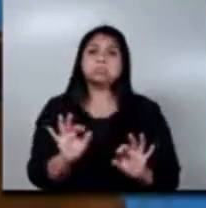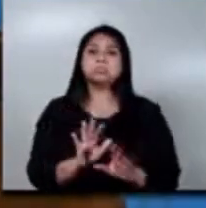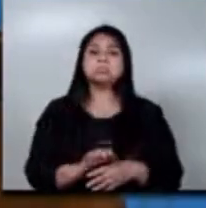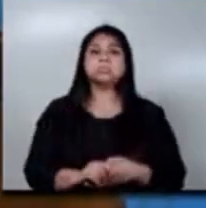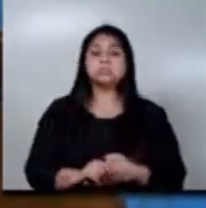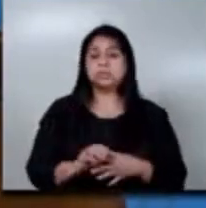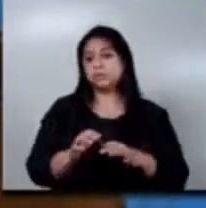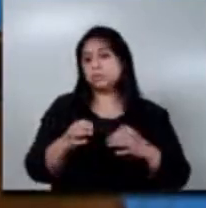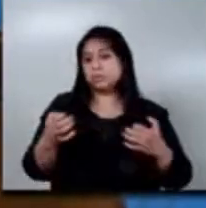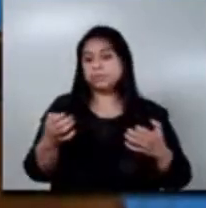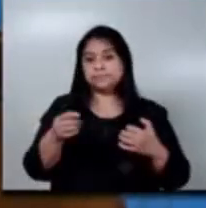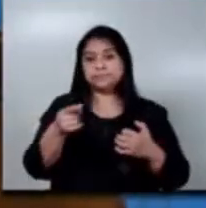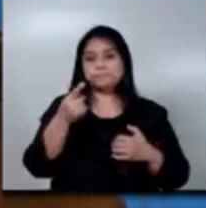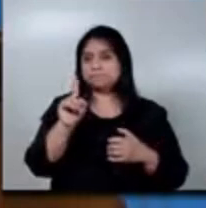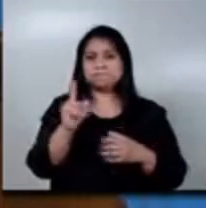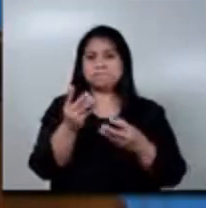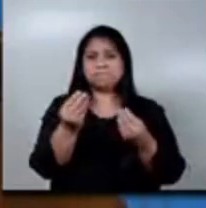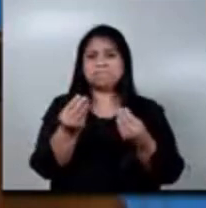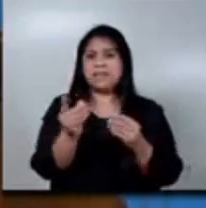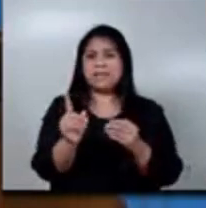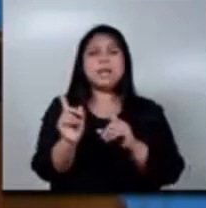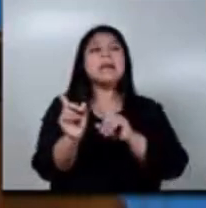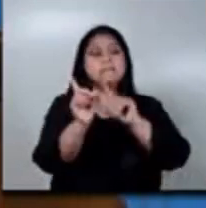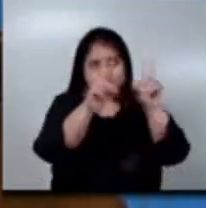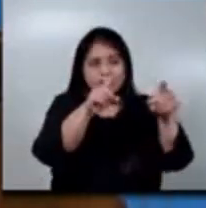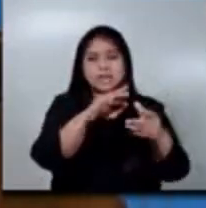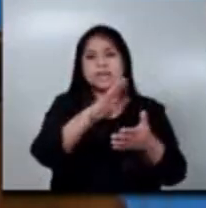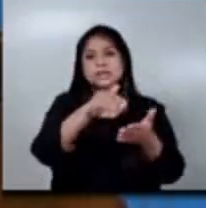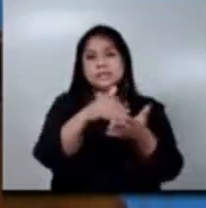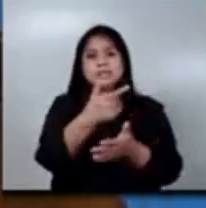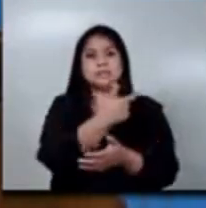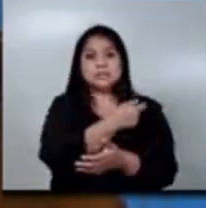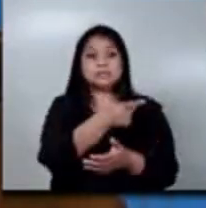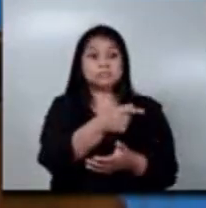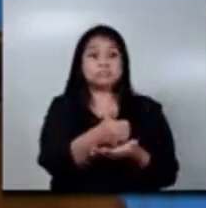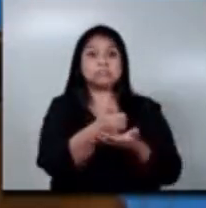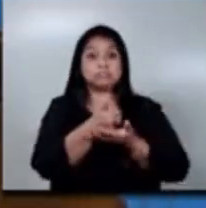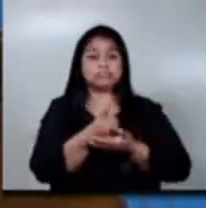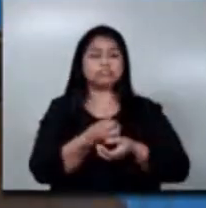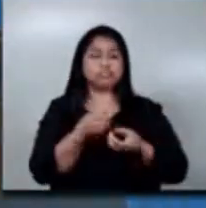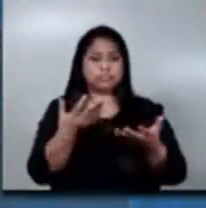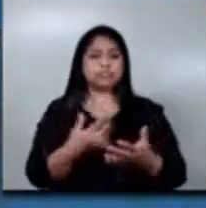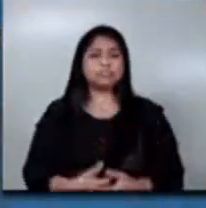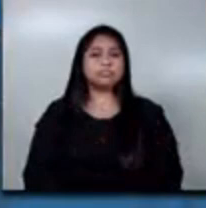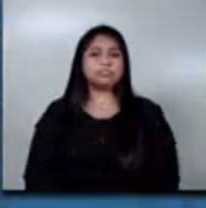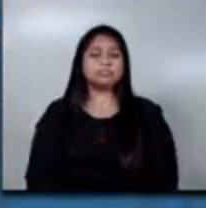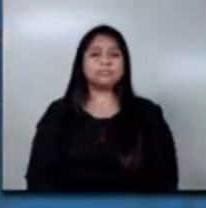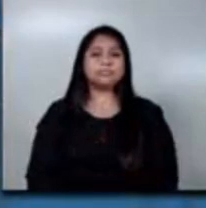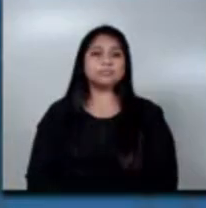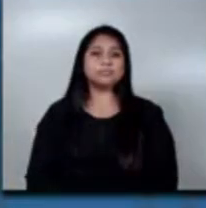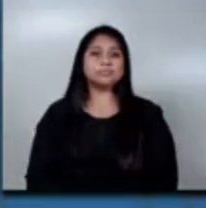Y así es que no tengan miedo, acérquense porque al contrario, esto nos está ayudando muchísimo. Gracias.